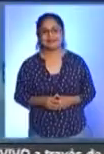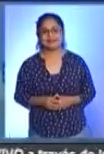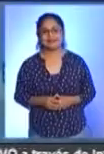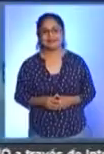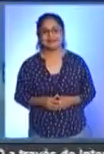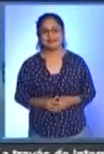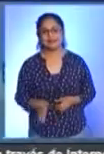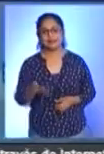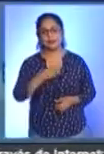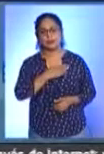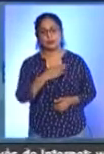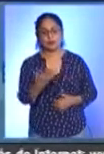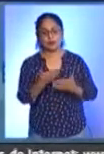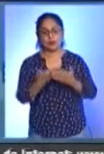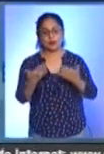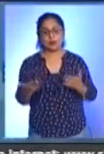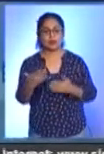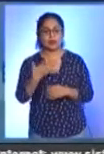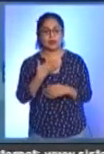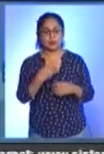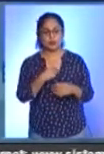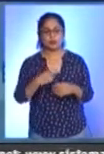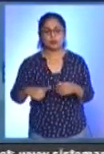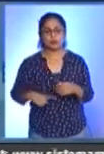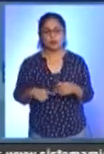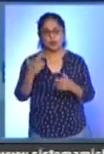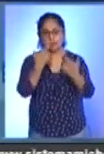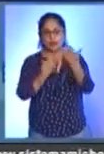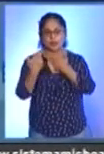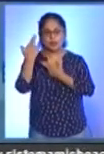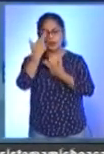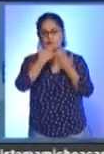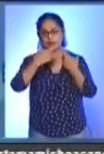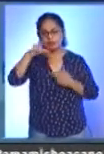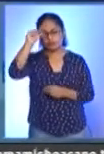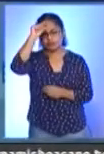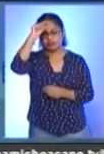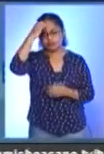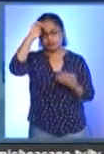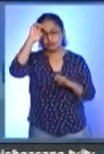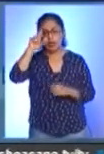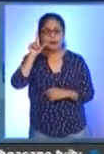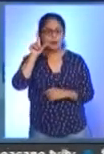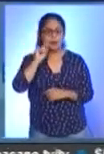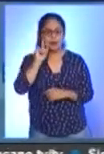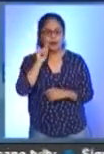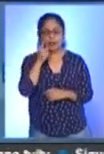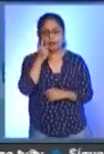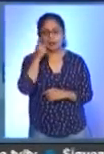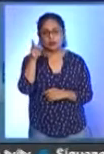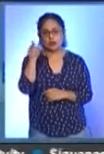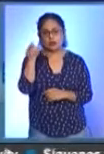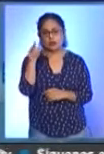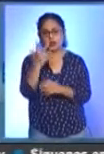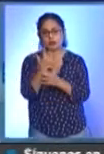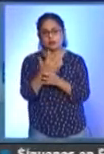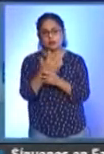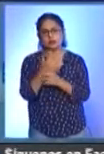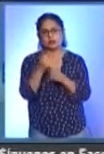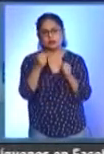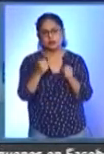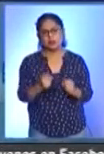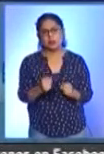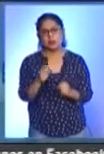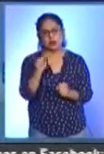Bueno, la situación del municipio será revisada con los expertos el día de mañana. Se lo dijo el Edil, quien confía, no será